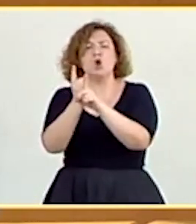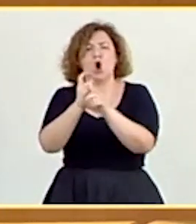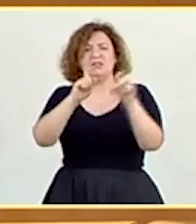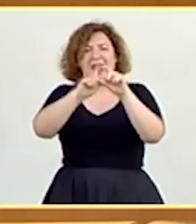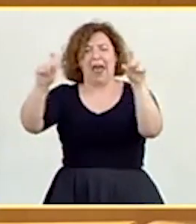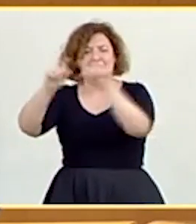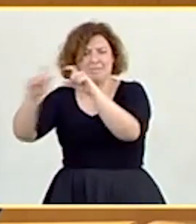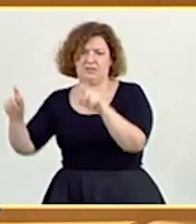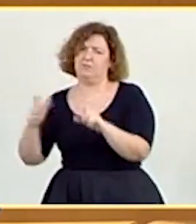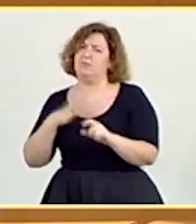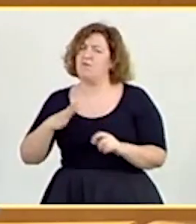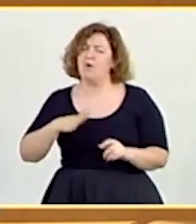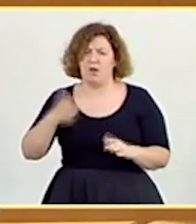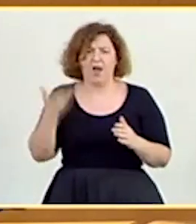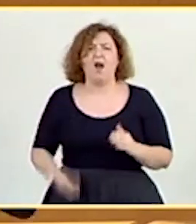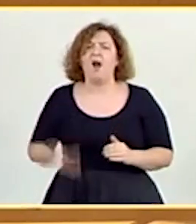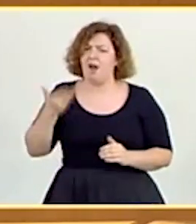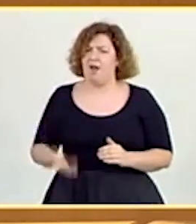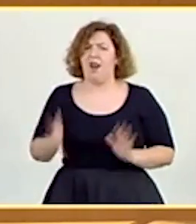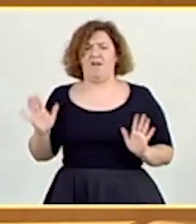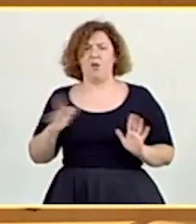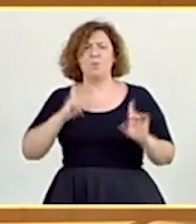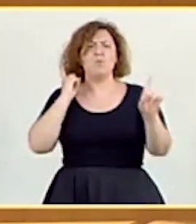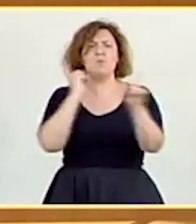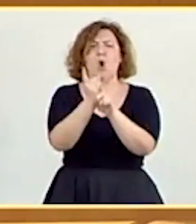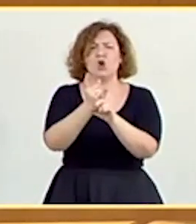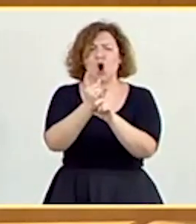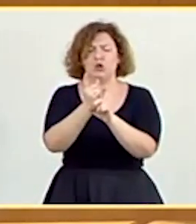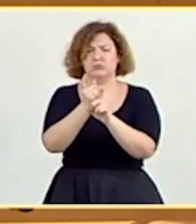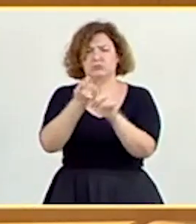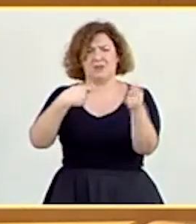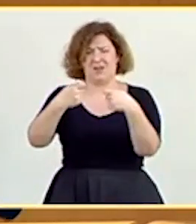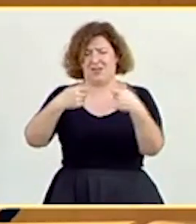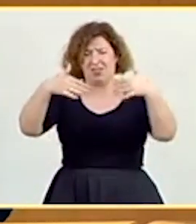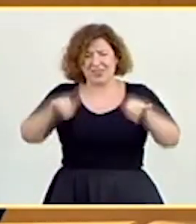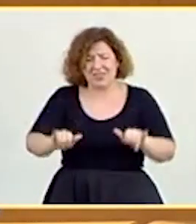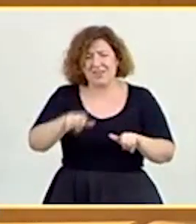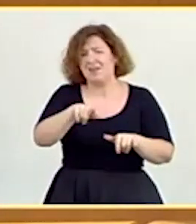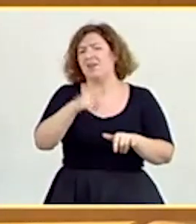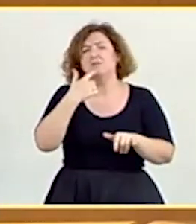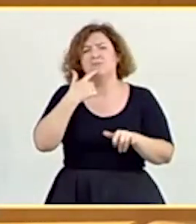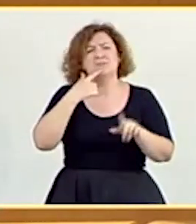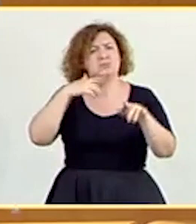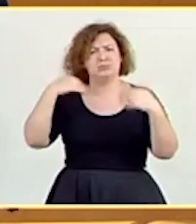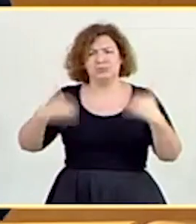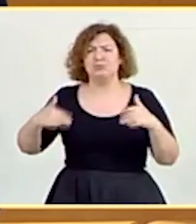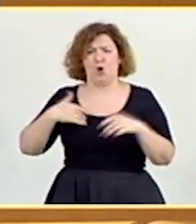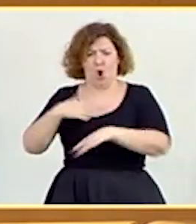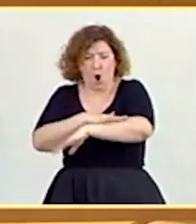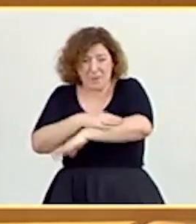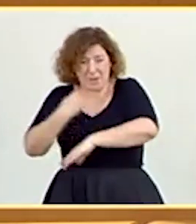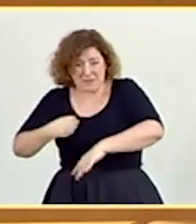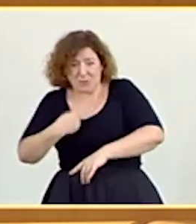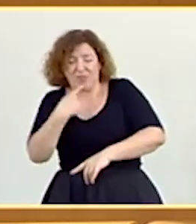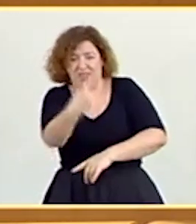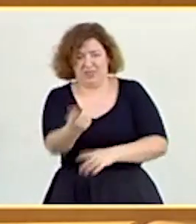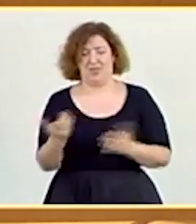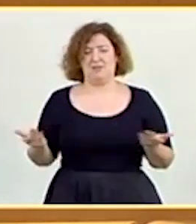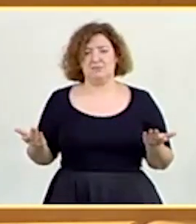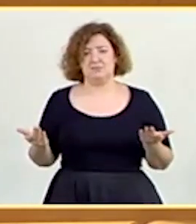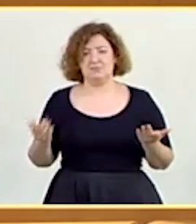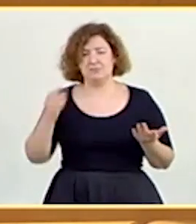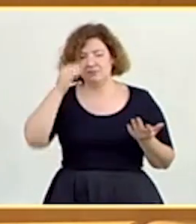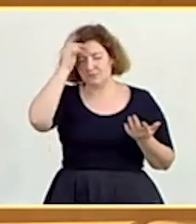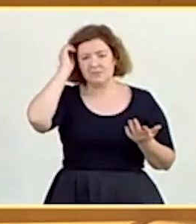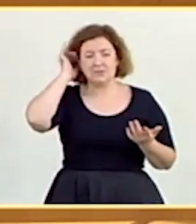empresas. Es que es muy grave lo que está pasando. Es que ese boicot se está haciendo ese llamamiento desde el propio Gobierno. Yo no sé, yo creo que a este paso, con el